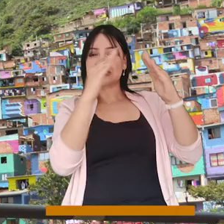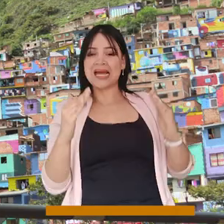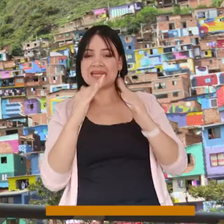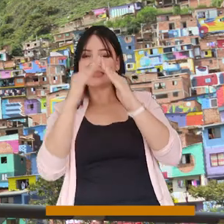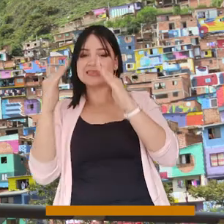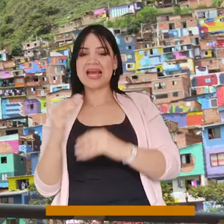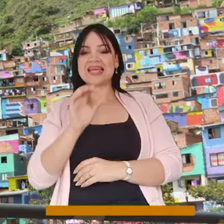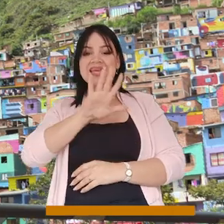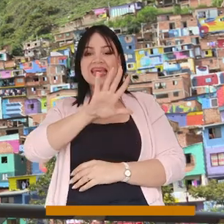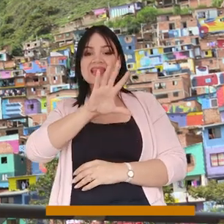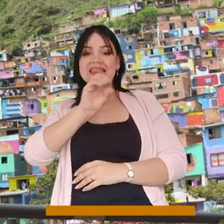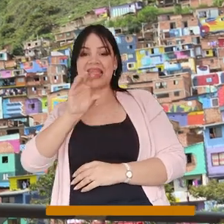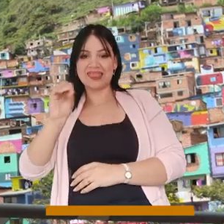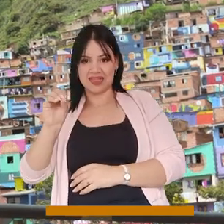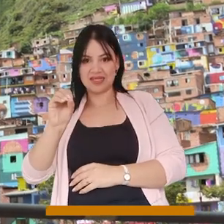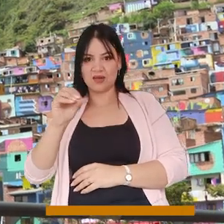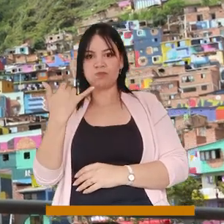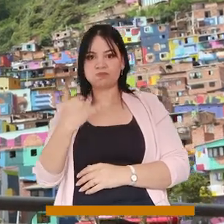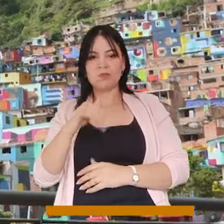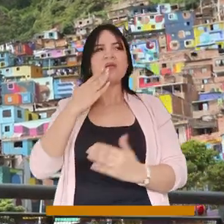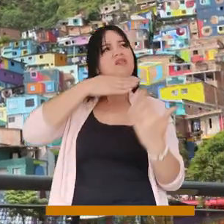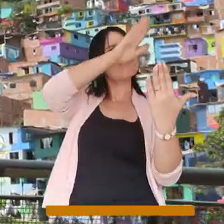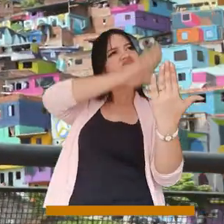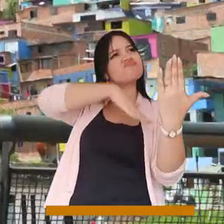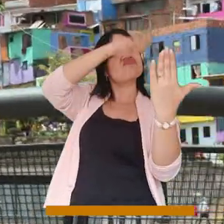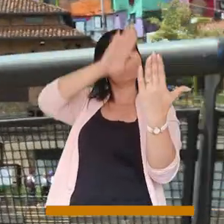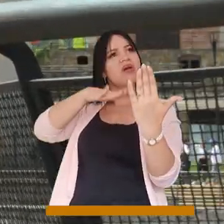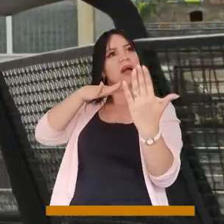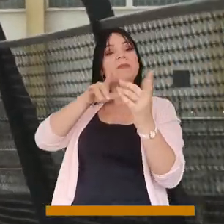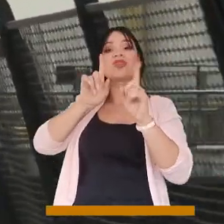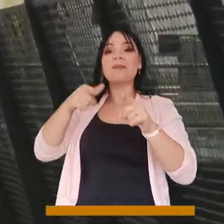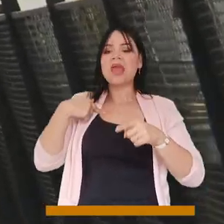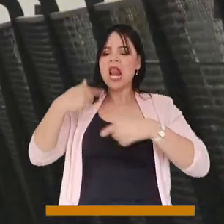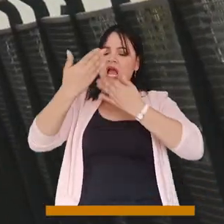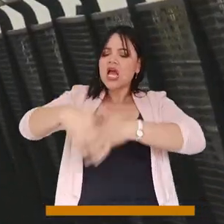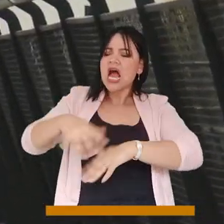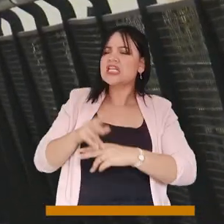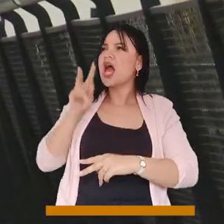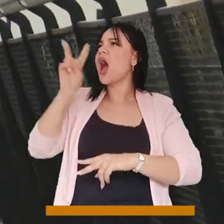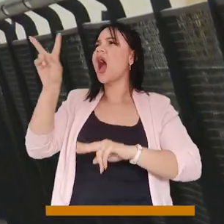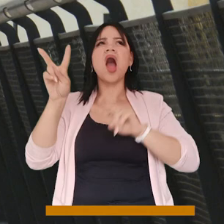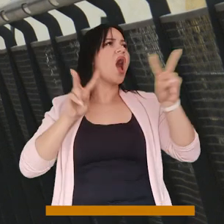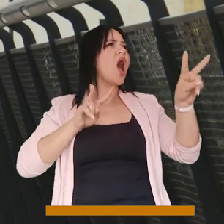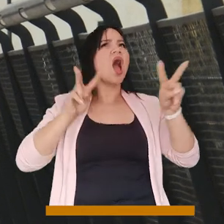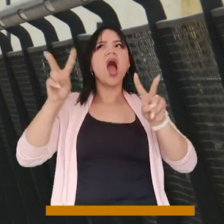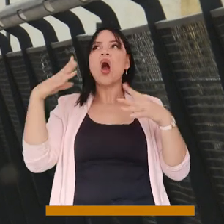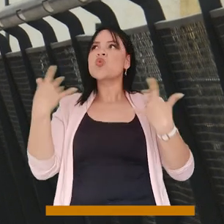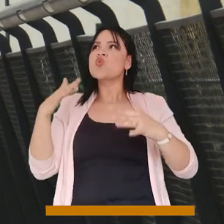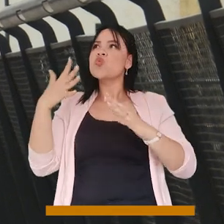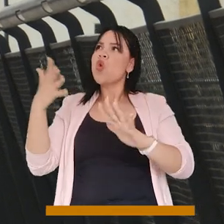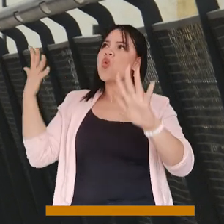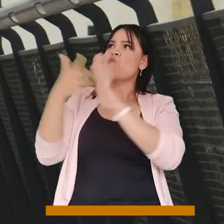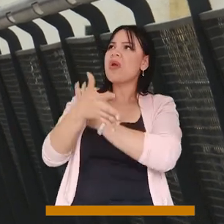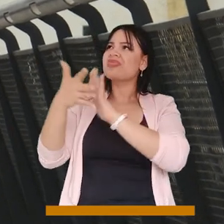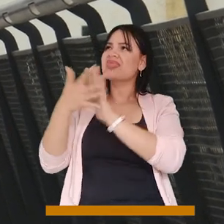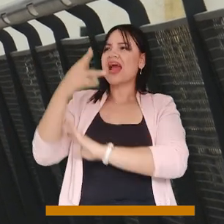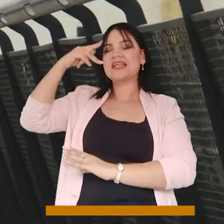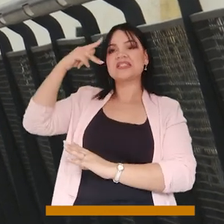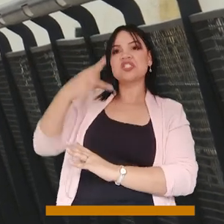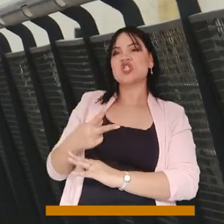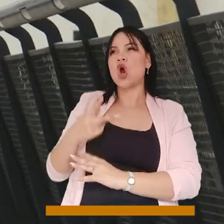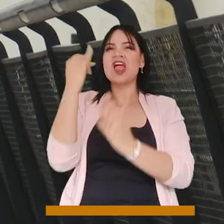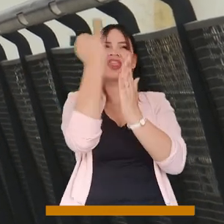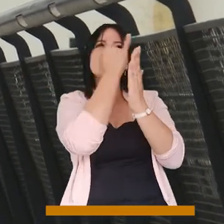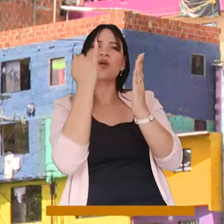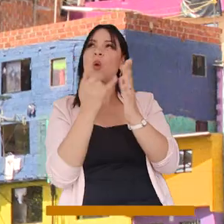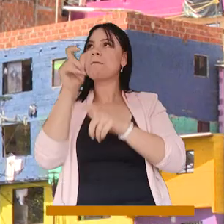con color y dentro de sus calles encontrarán 30 murales que nos cuentan la vida y las historias de las personas que aquí